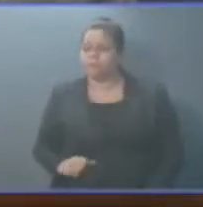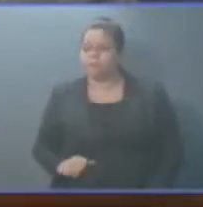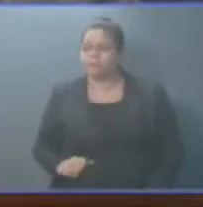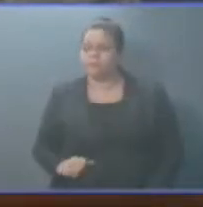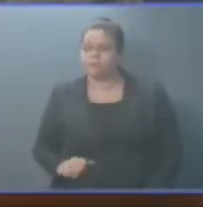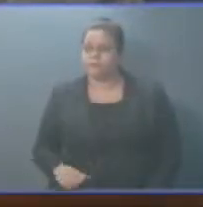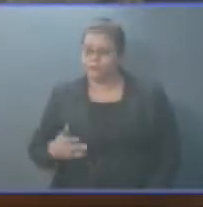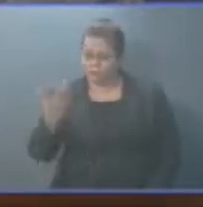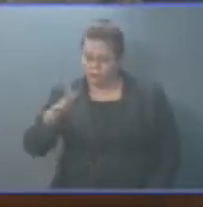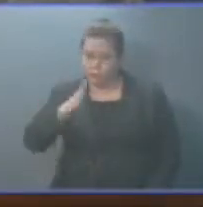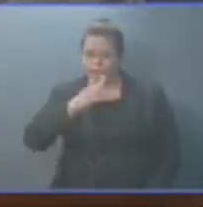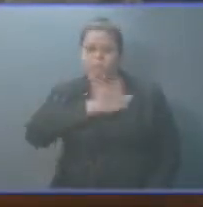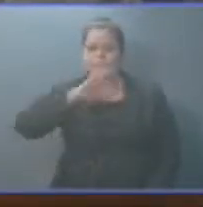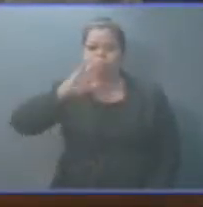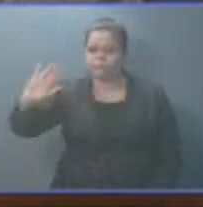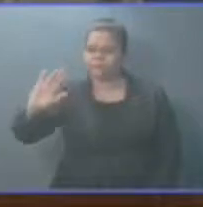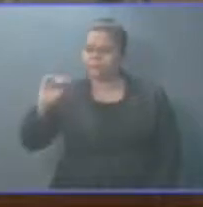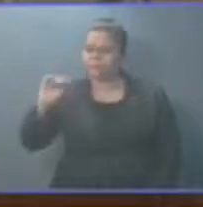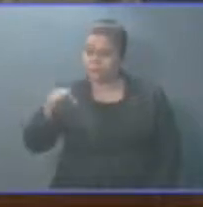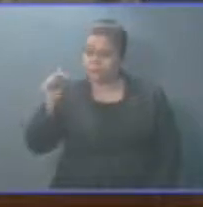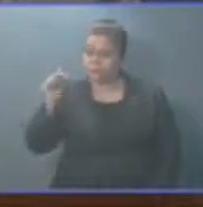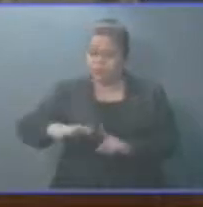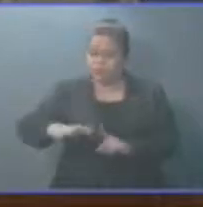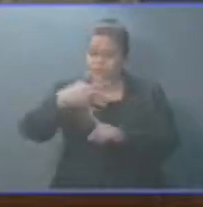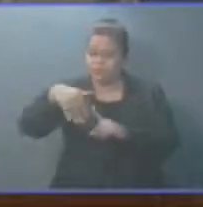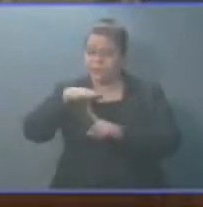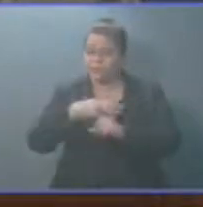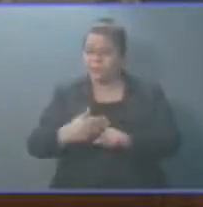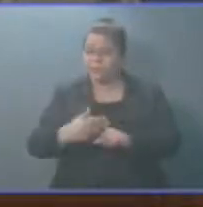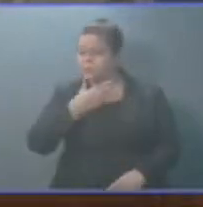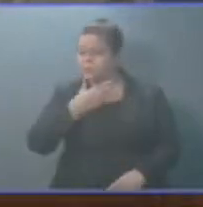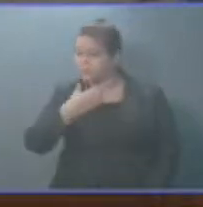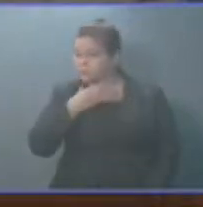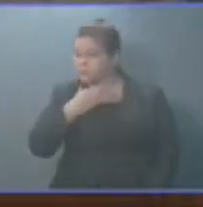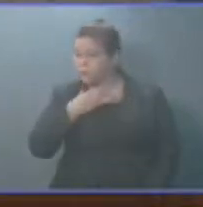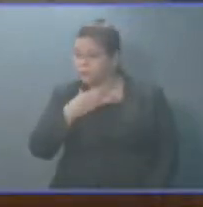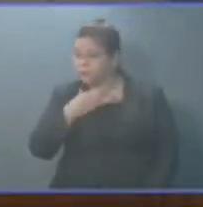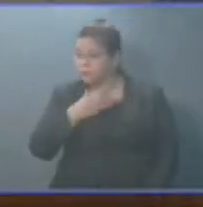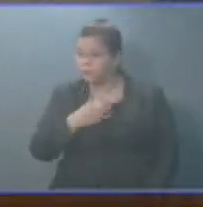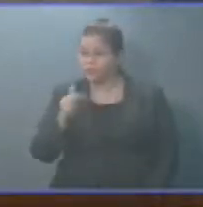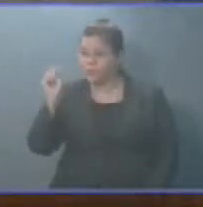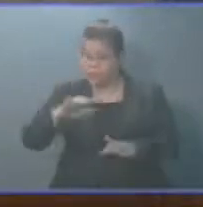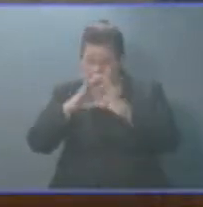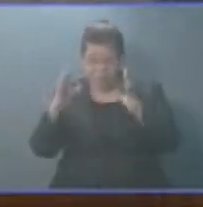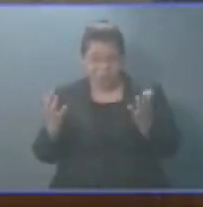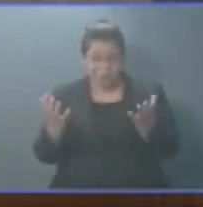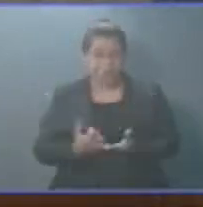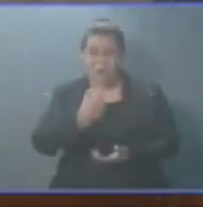Está cumpliéndole en esta situación difícil que está viviendo el mundo entero.